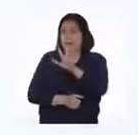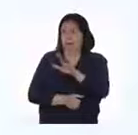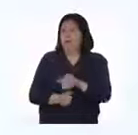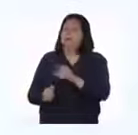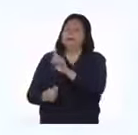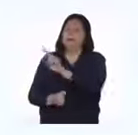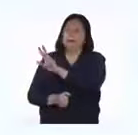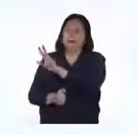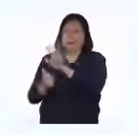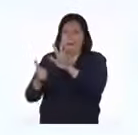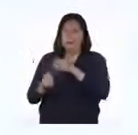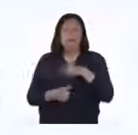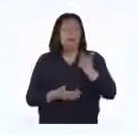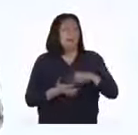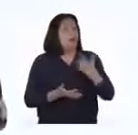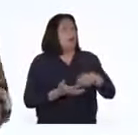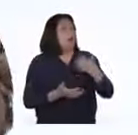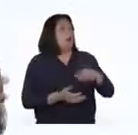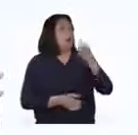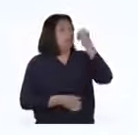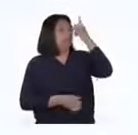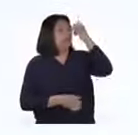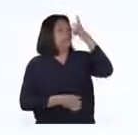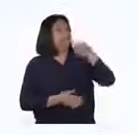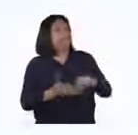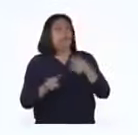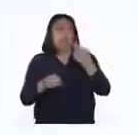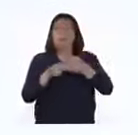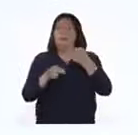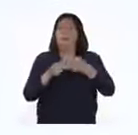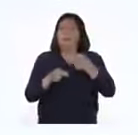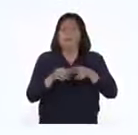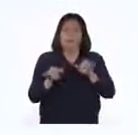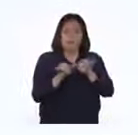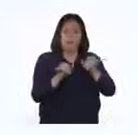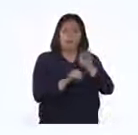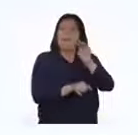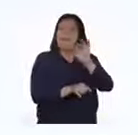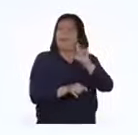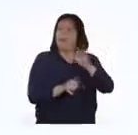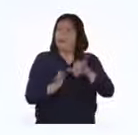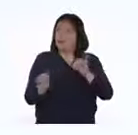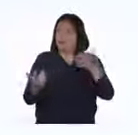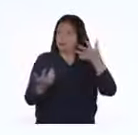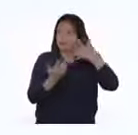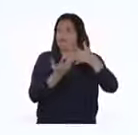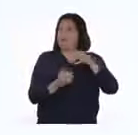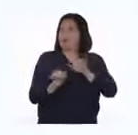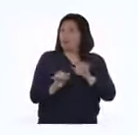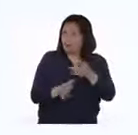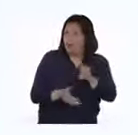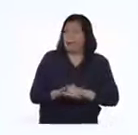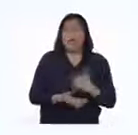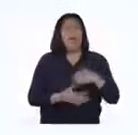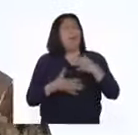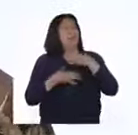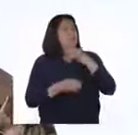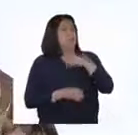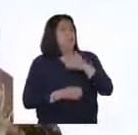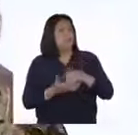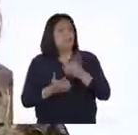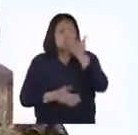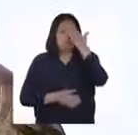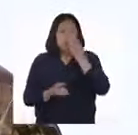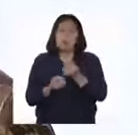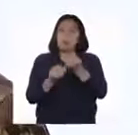136. Qué útil ha sido comprender las magnitudes directamente proporcionales, ¿no les parece? Y qué interesante cómo nos sirvieron para